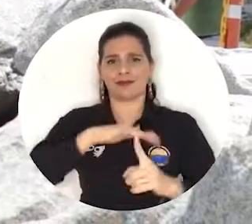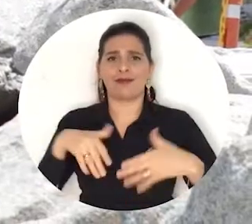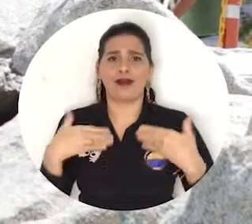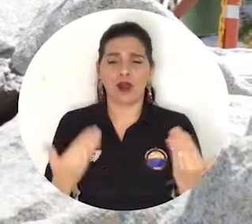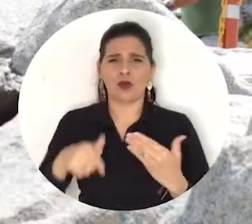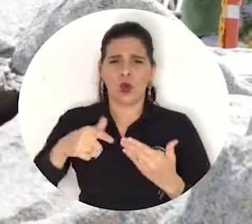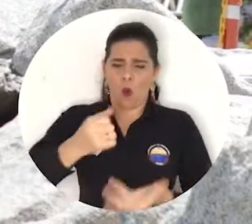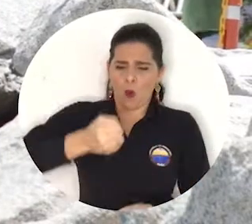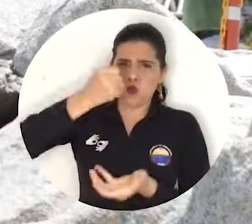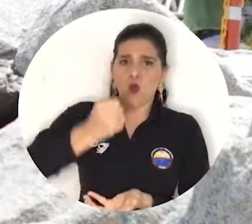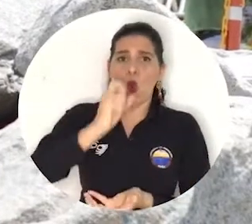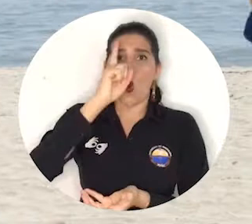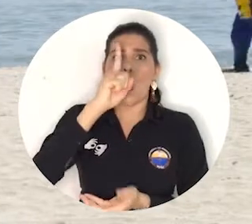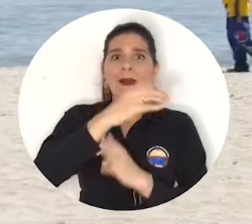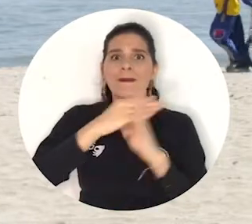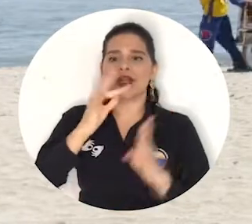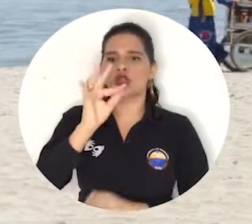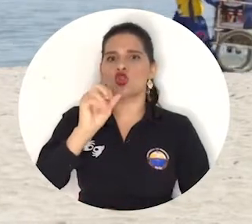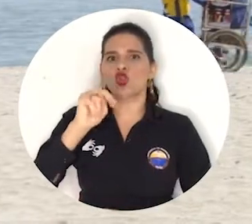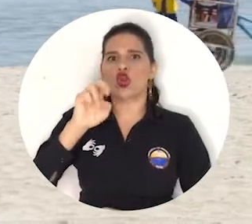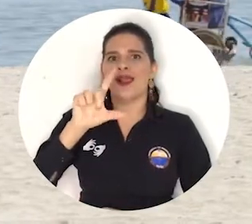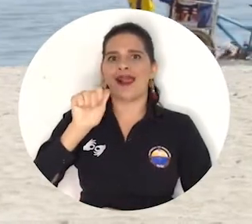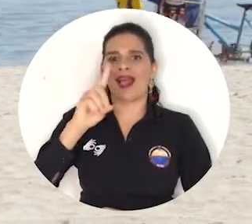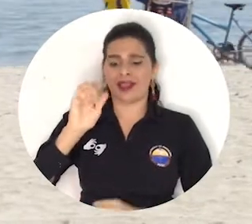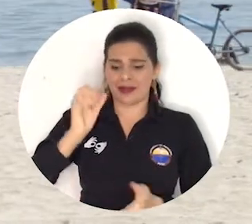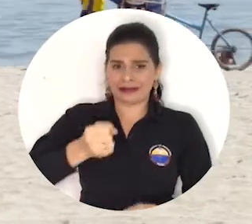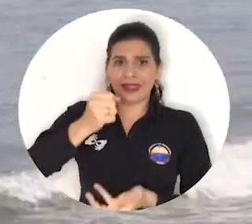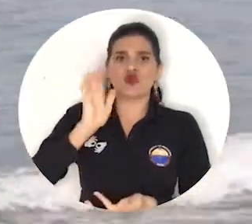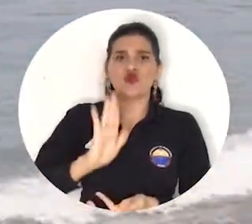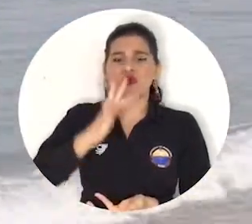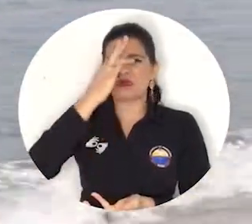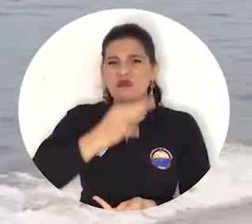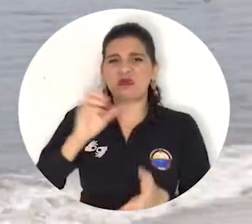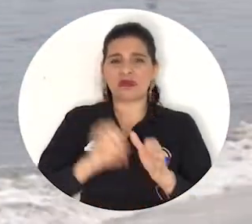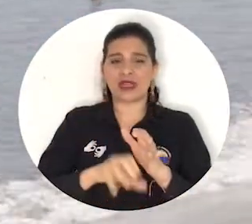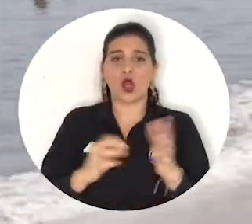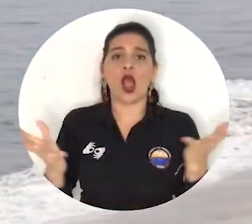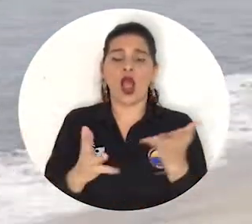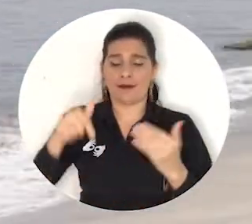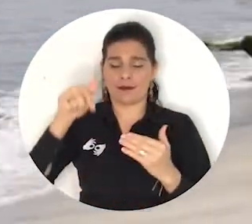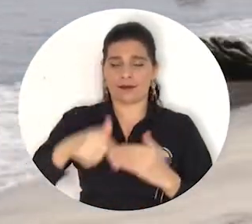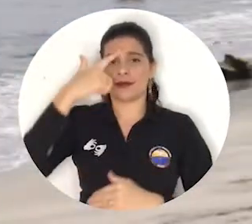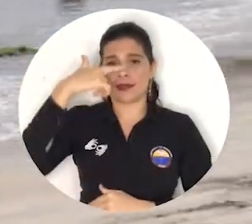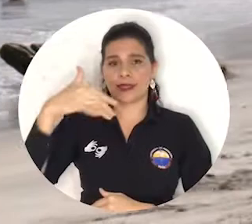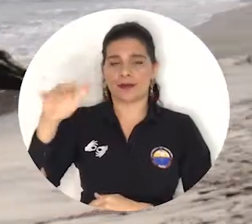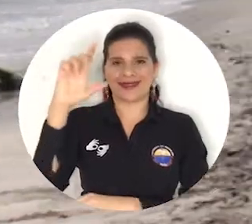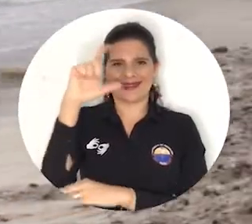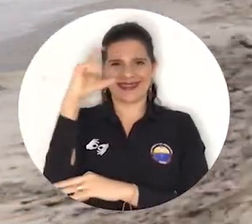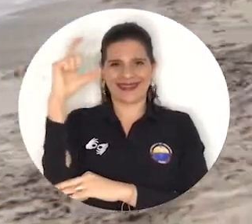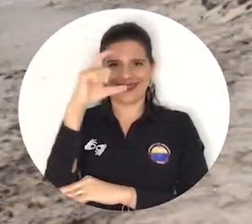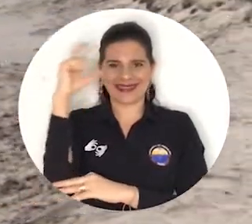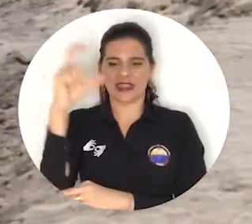recolección de más de tonelada y media de basura en una jornada de limpieza que se llevó a cabo en las playas de la Bahía y Los Cocos y la